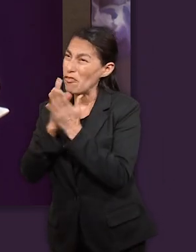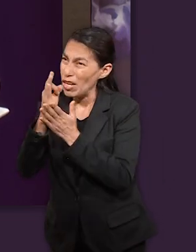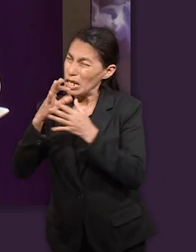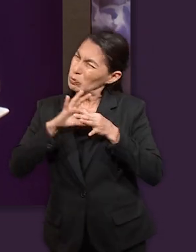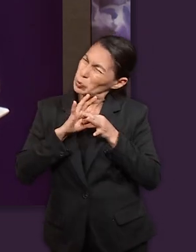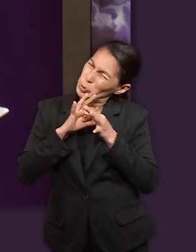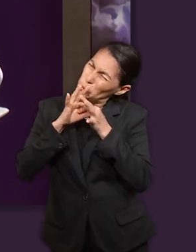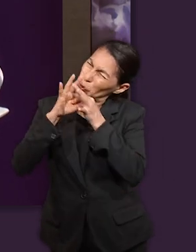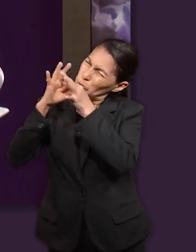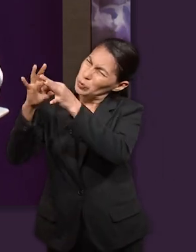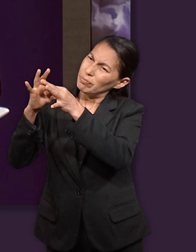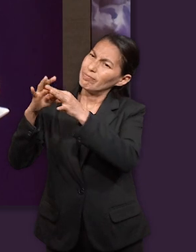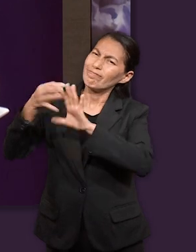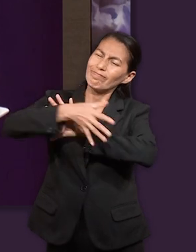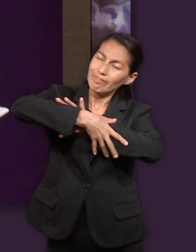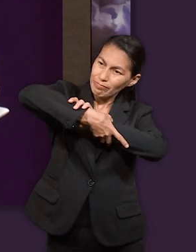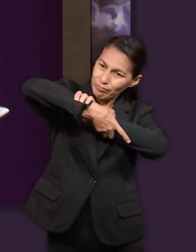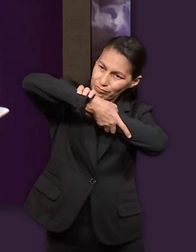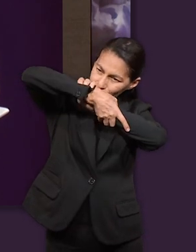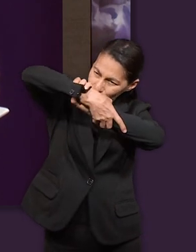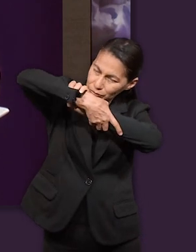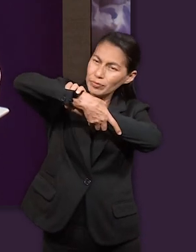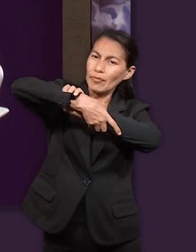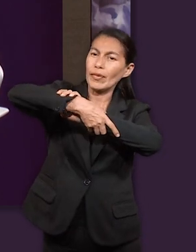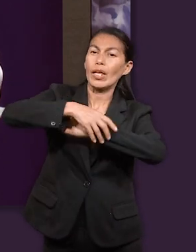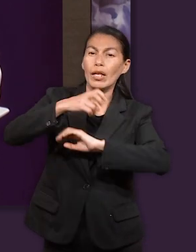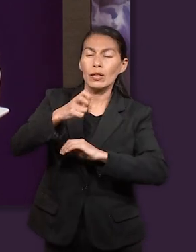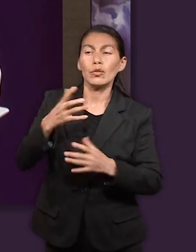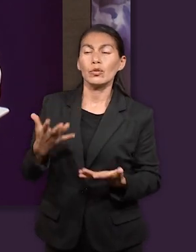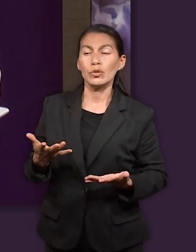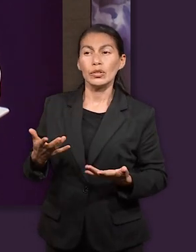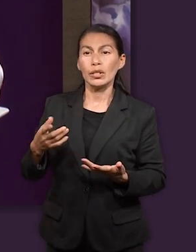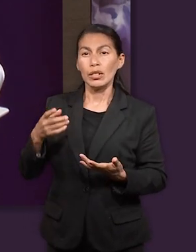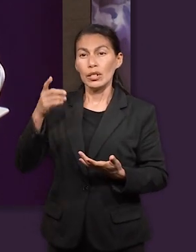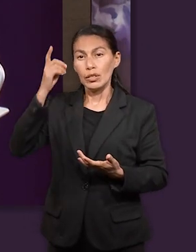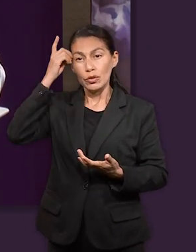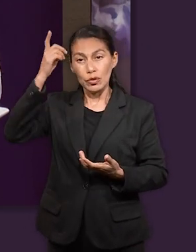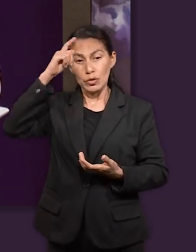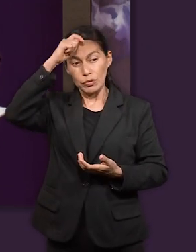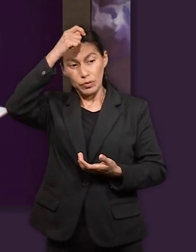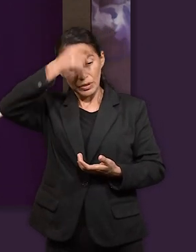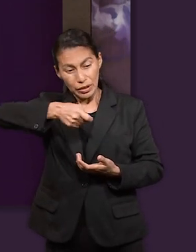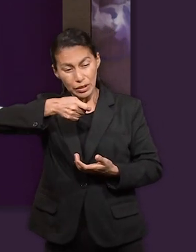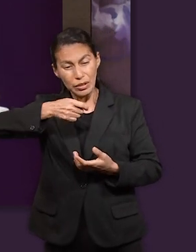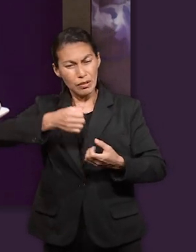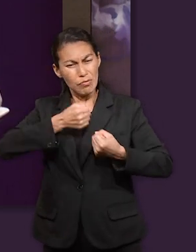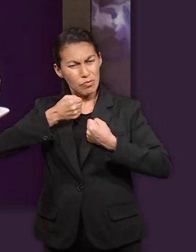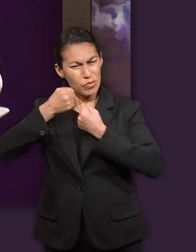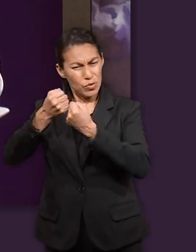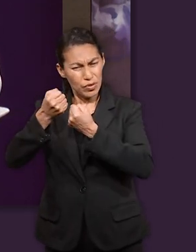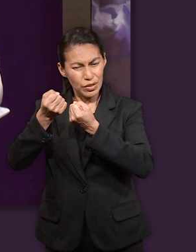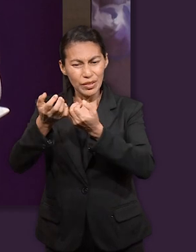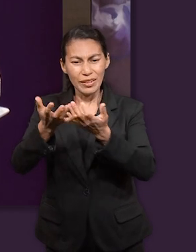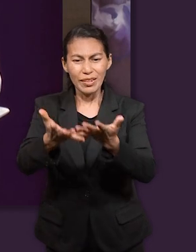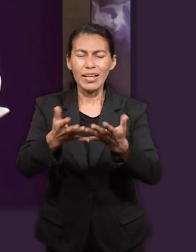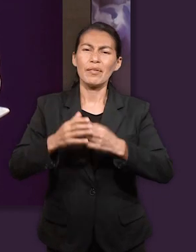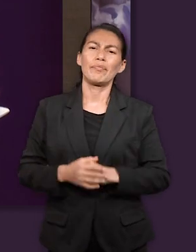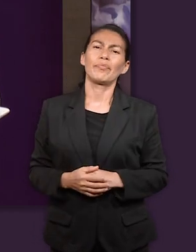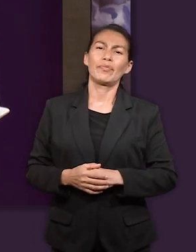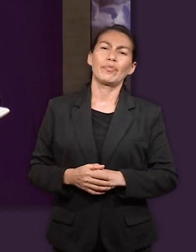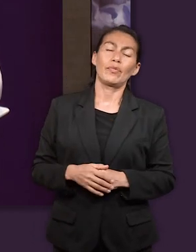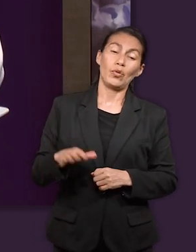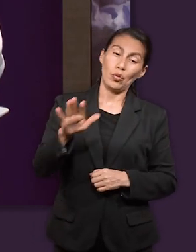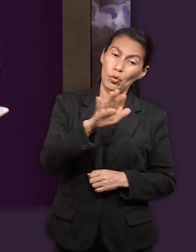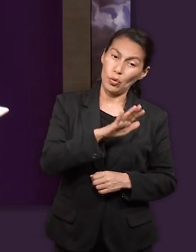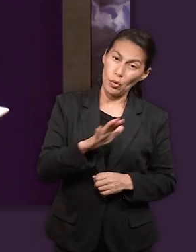mantuvo fiel y a que estuvo así con Dios de la mano vemos presente la intervención y el poder de Dios en la vida